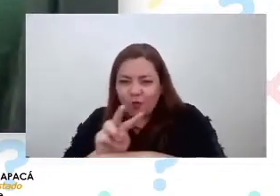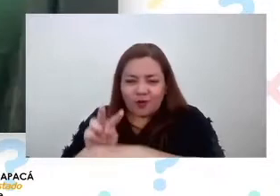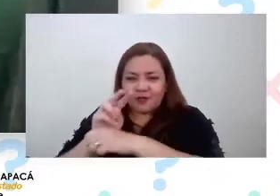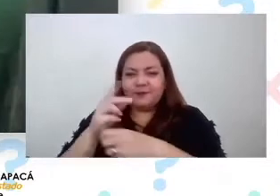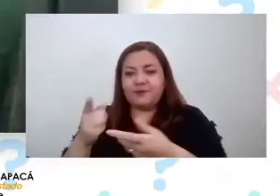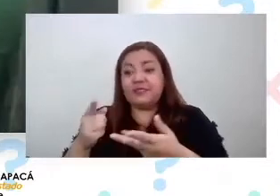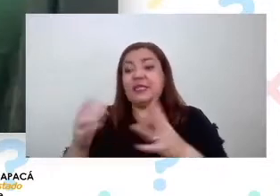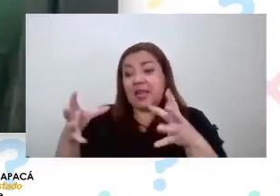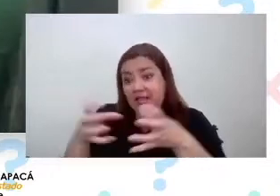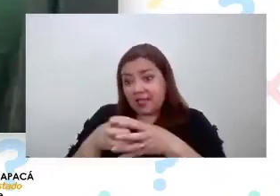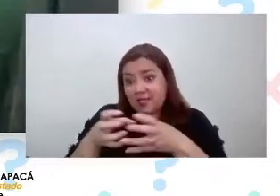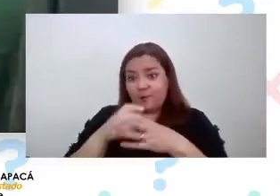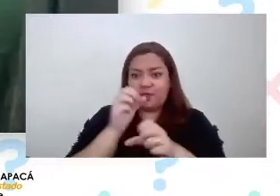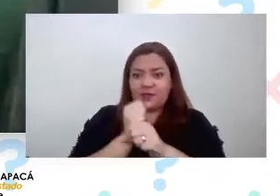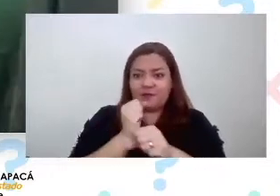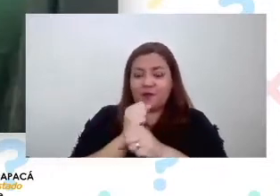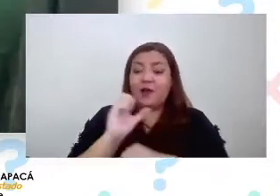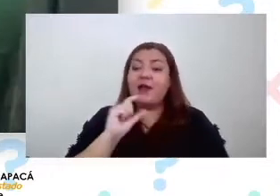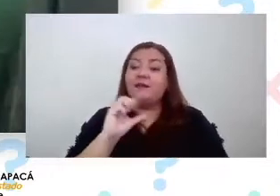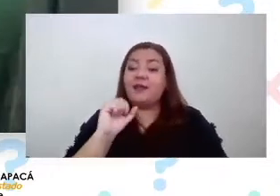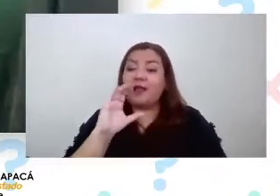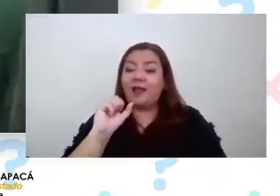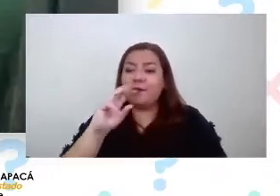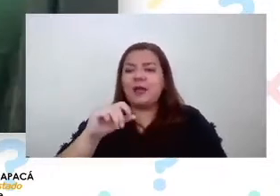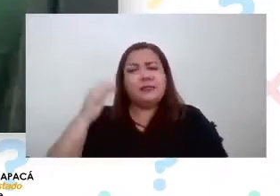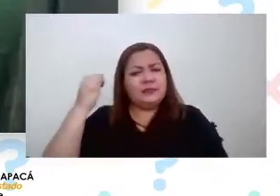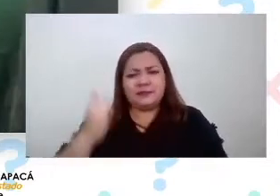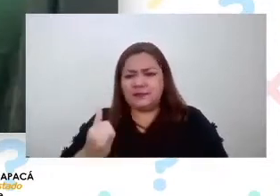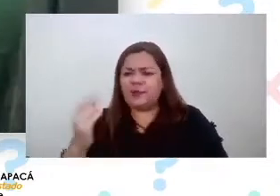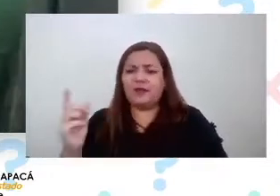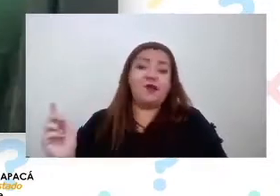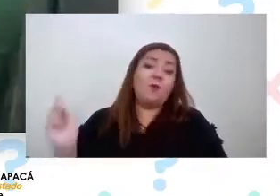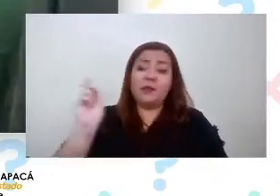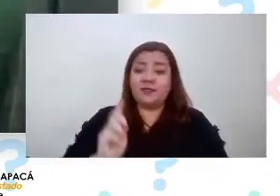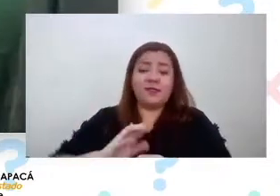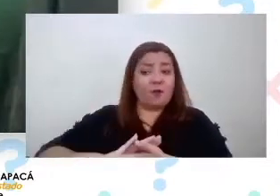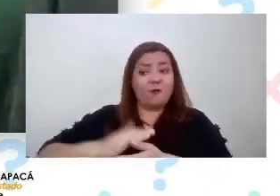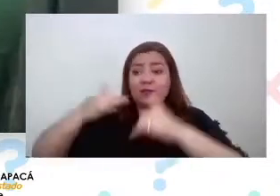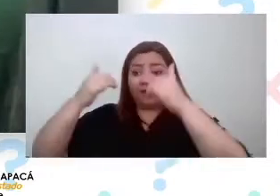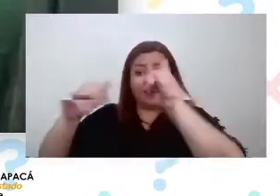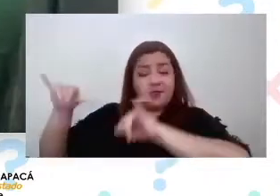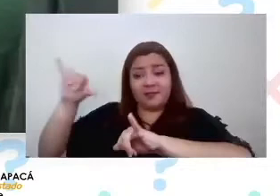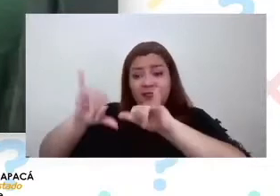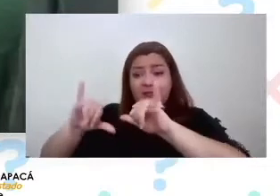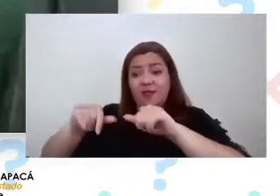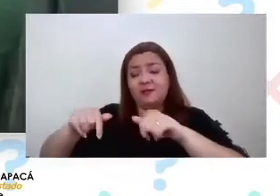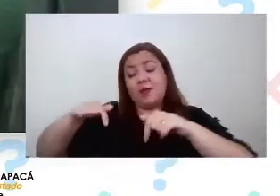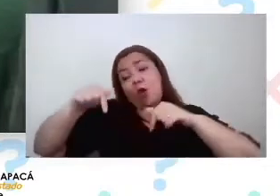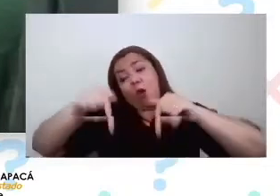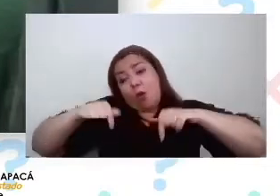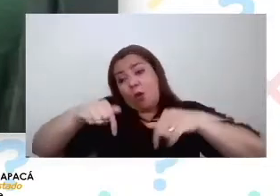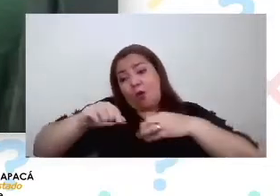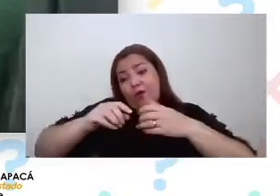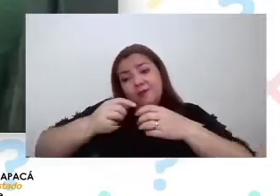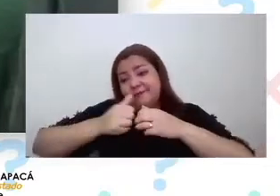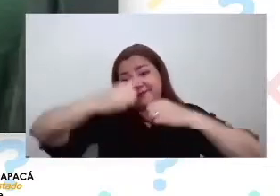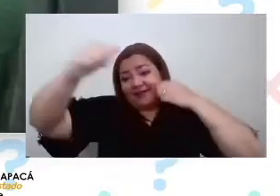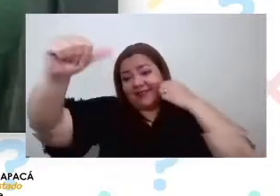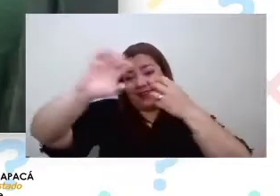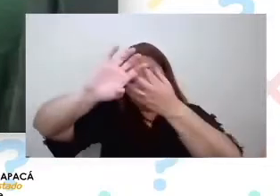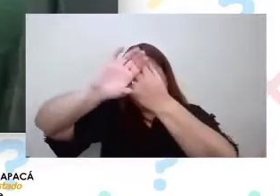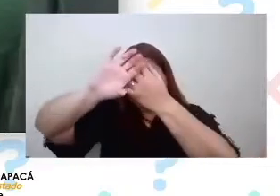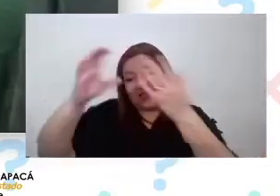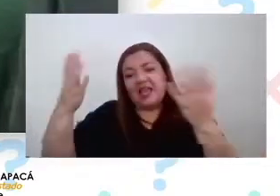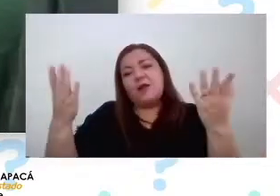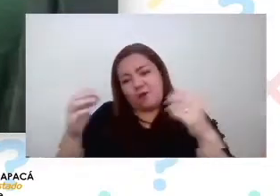UC han estado presentes en los distintos festivales de la ciencia hoy en día de manera remota claramente por una situación de contingencia en la